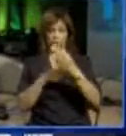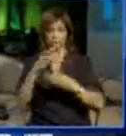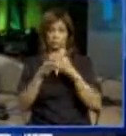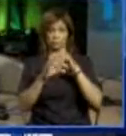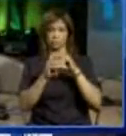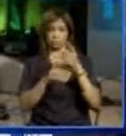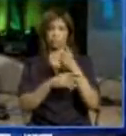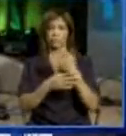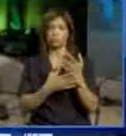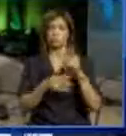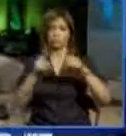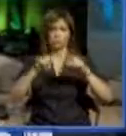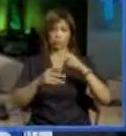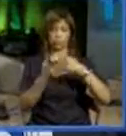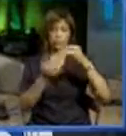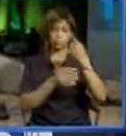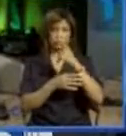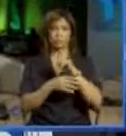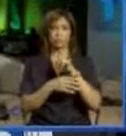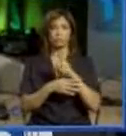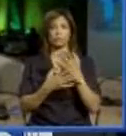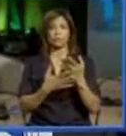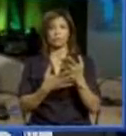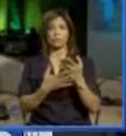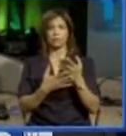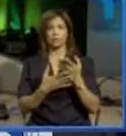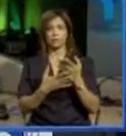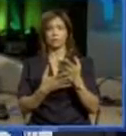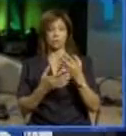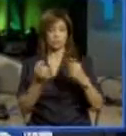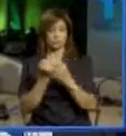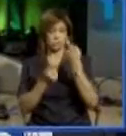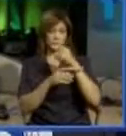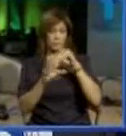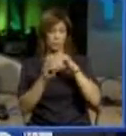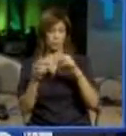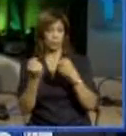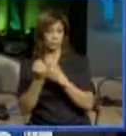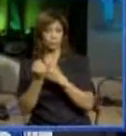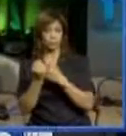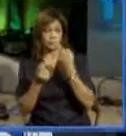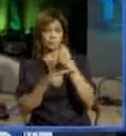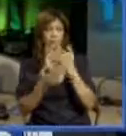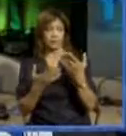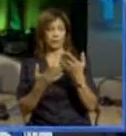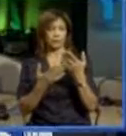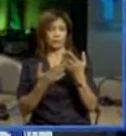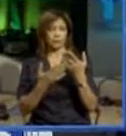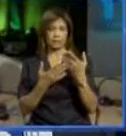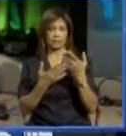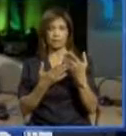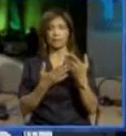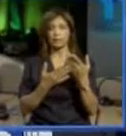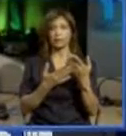Aquí visitamos algunos de los proyectos que el banco apoya y también tenemos